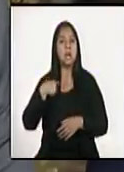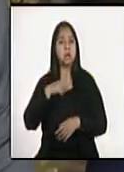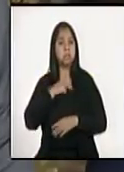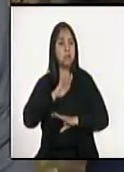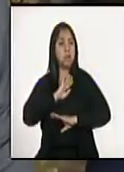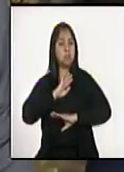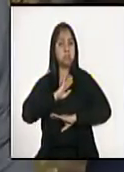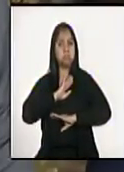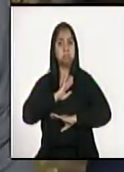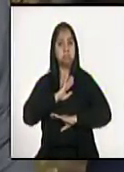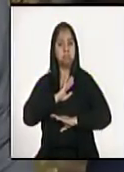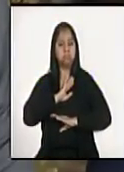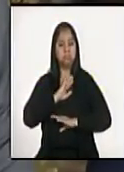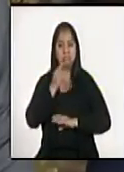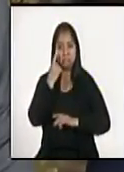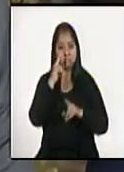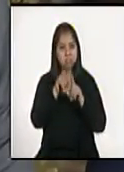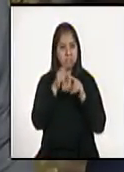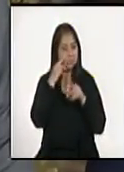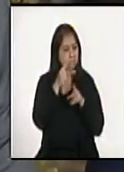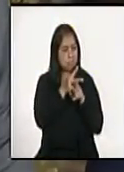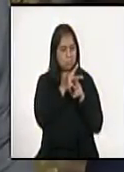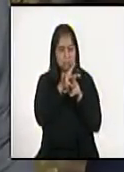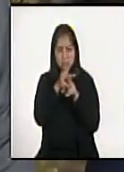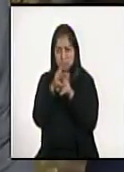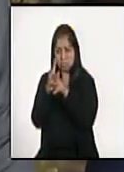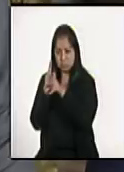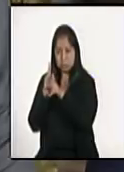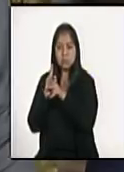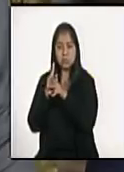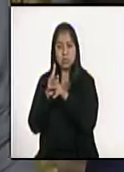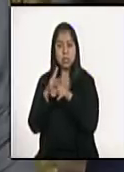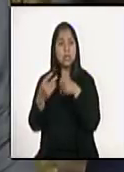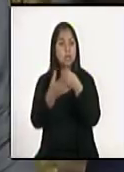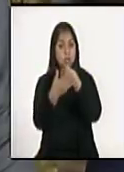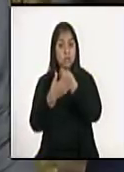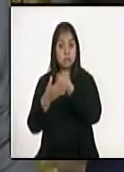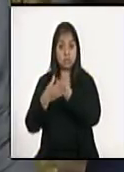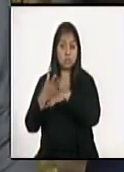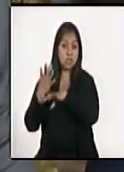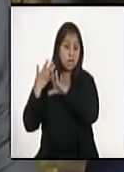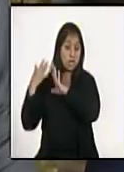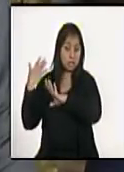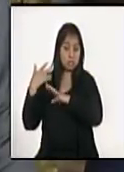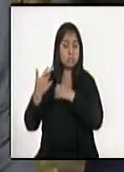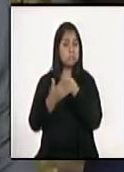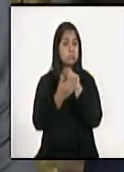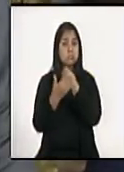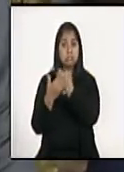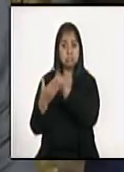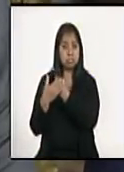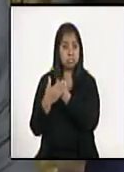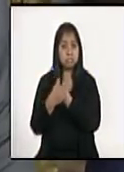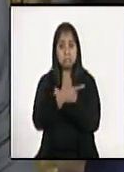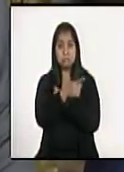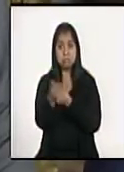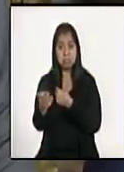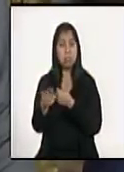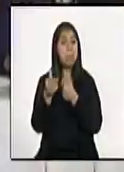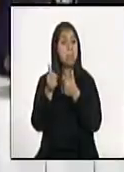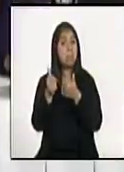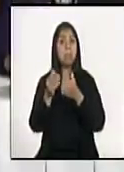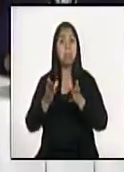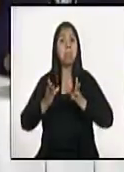superintendentes, como supervisores, ese llamado fue bien